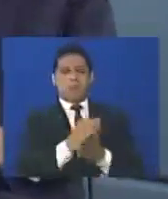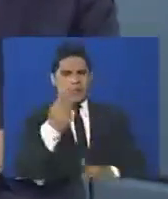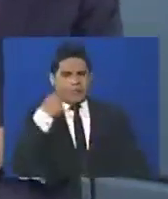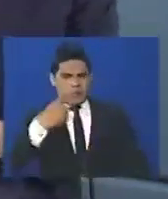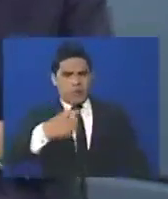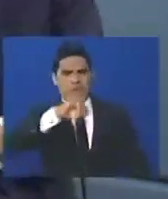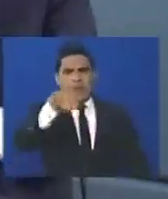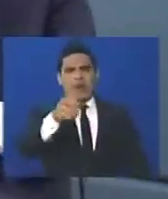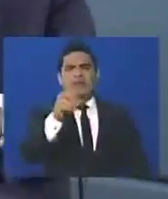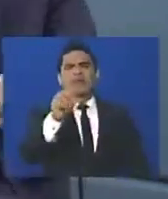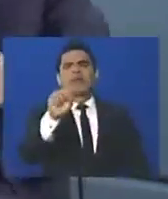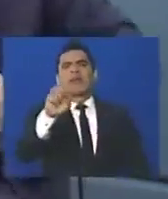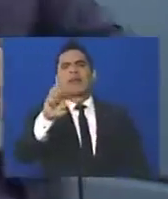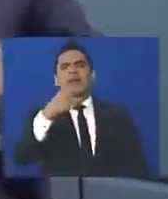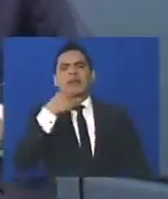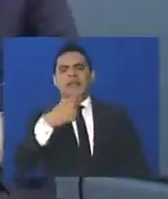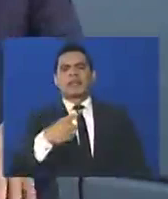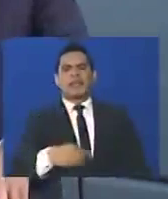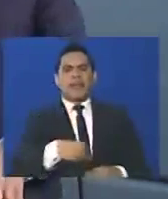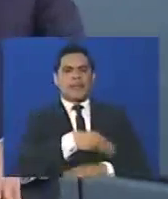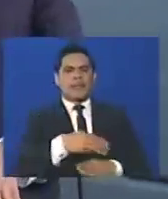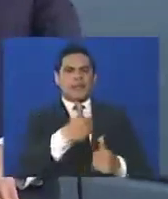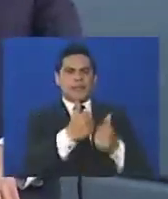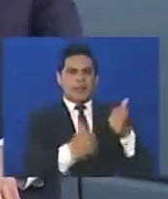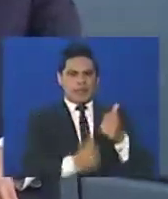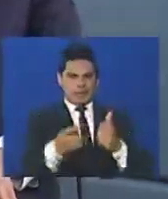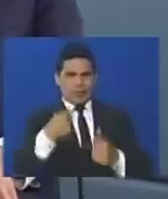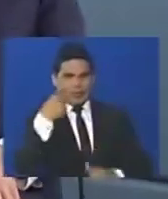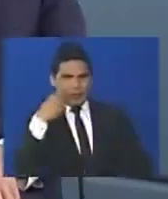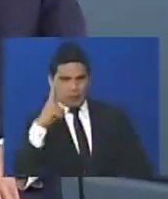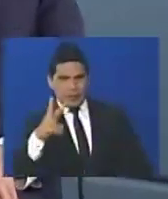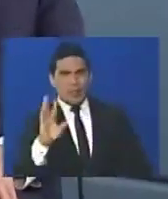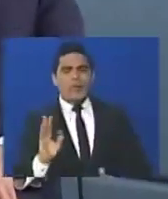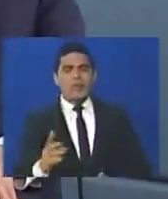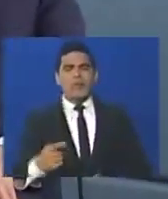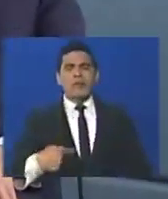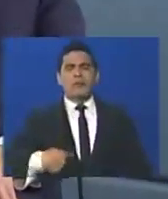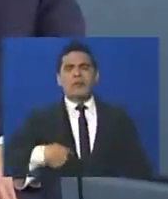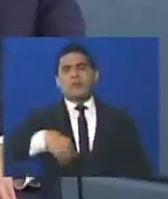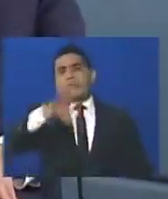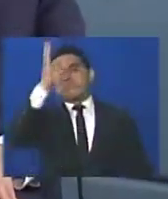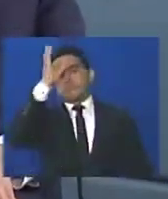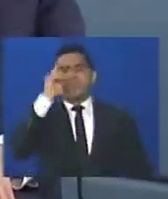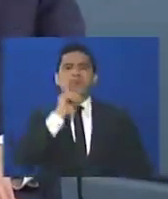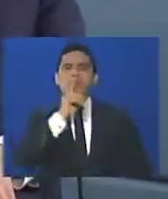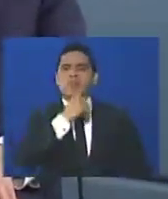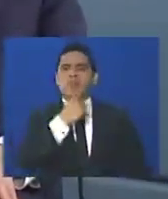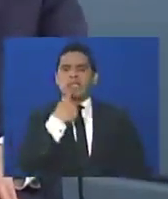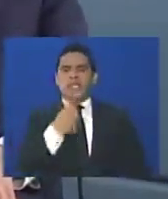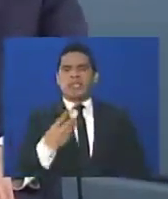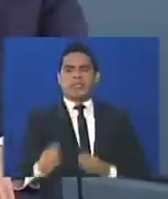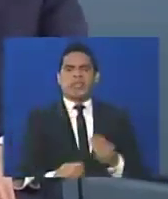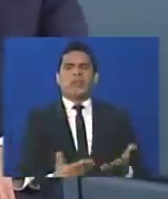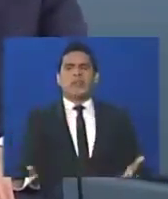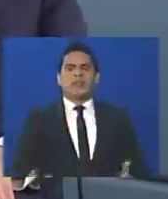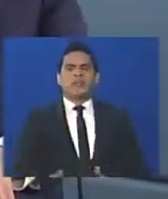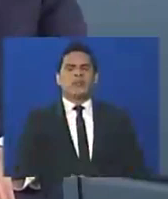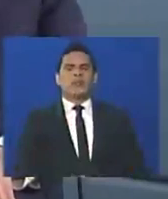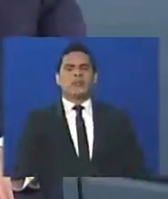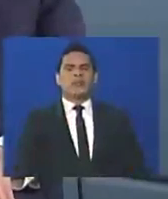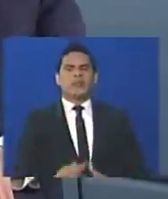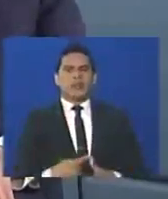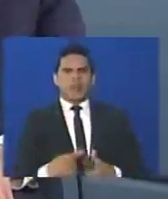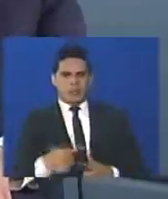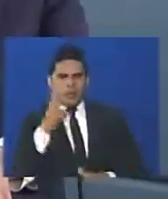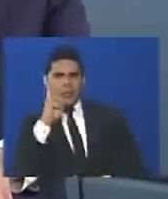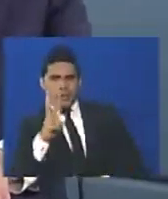José Vicente Rangel Ábalos, el viceministro del interior justicia y paz, que no sé por qué le pusieron ese segundo apellido que no concuerda con lo que ellos hacen,